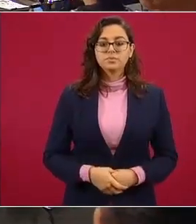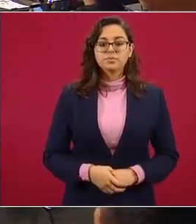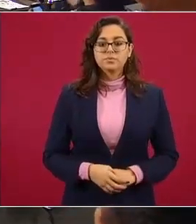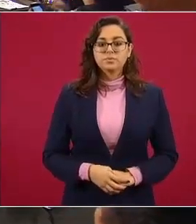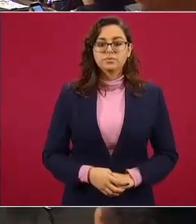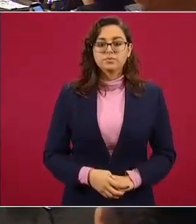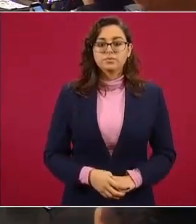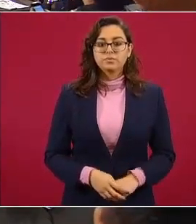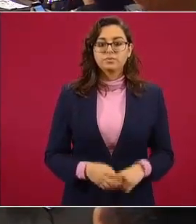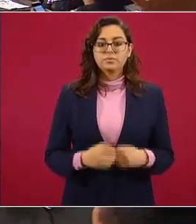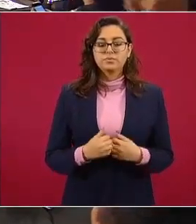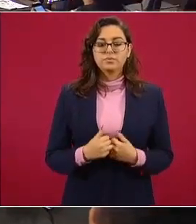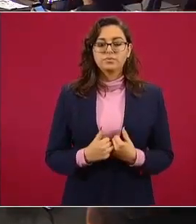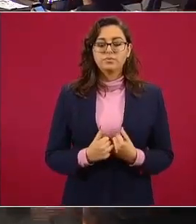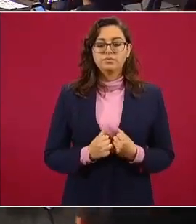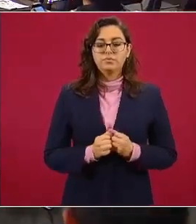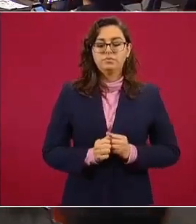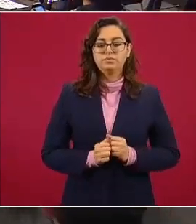gracias gracias